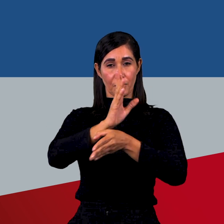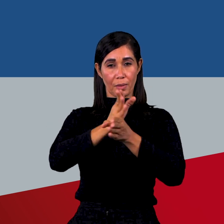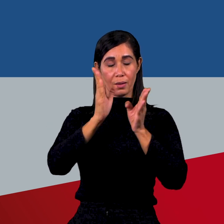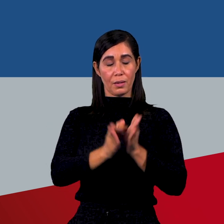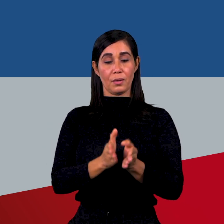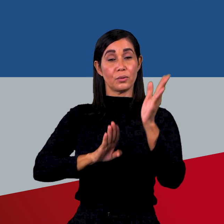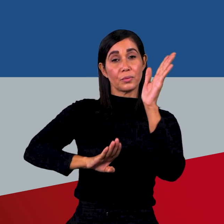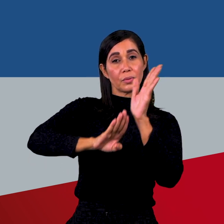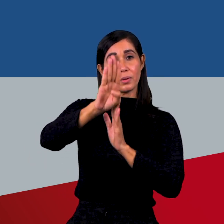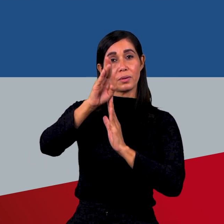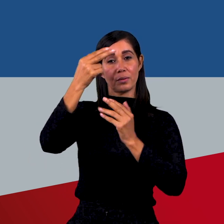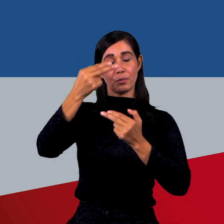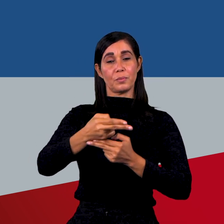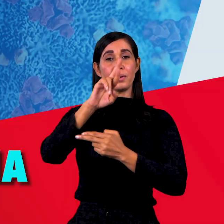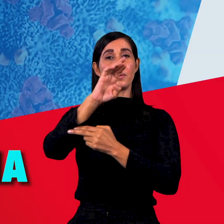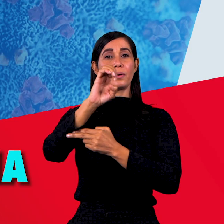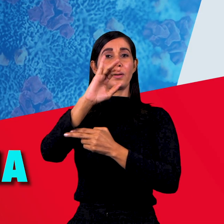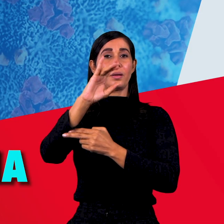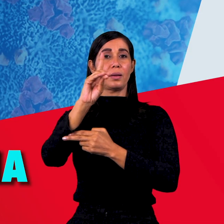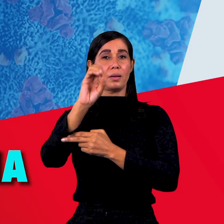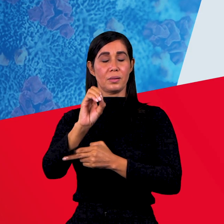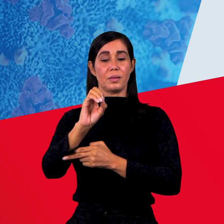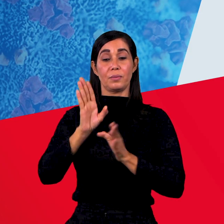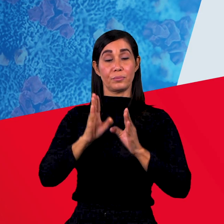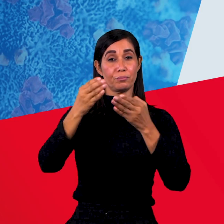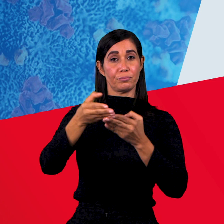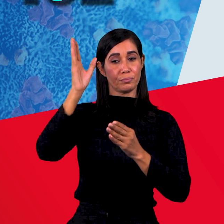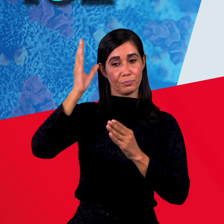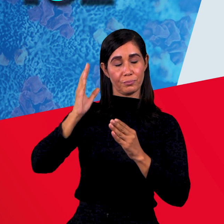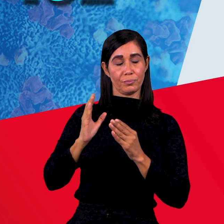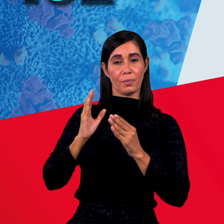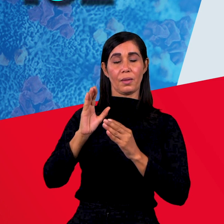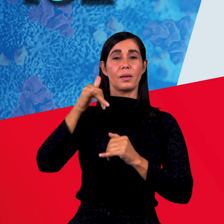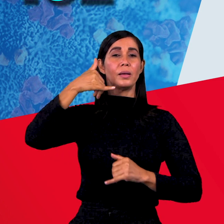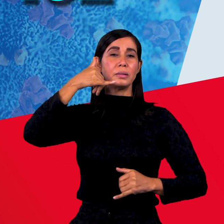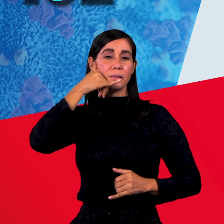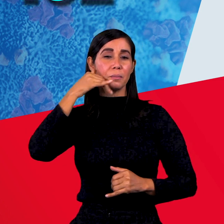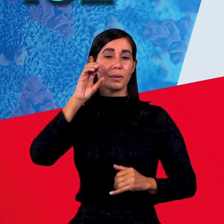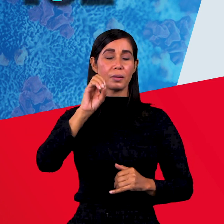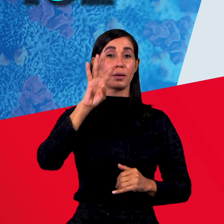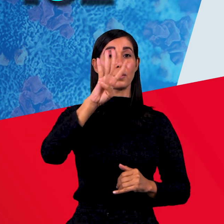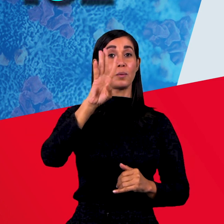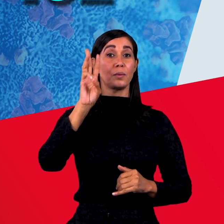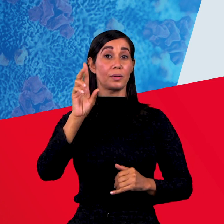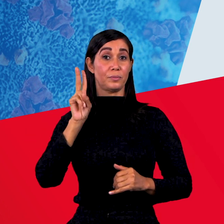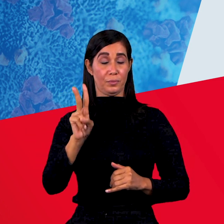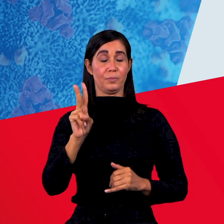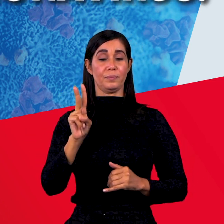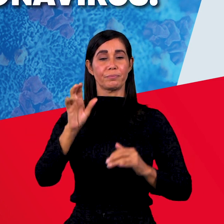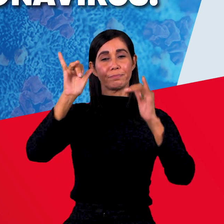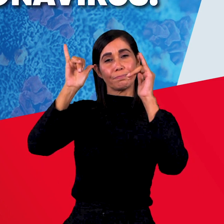Psicosocial y Desarrollo Humano reside del despacho de la Primera Dama. Llama al asterisco 462.